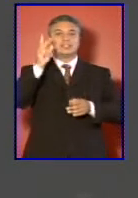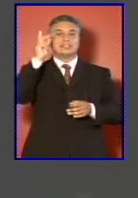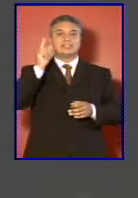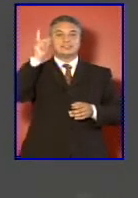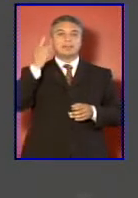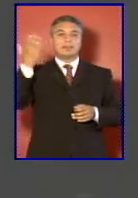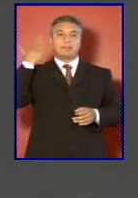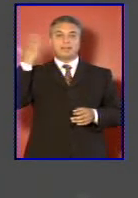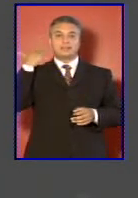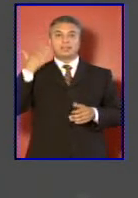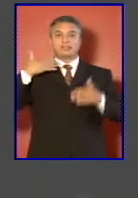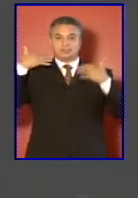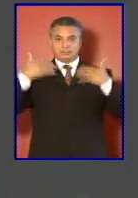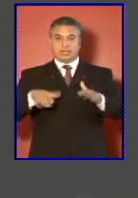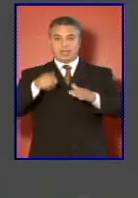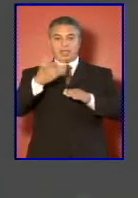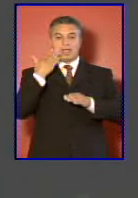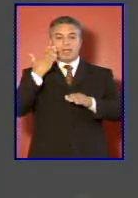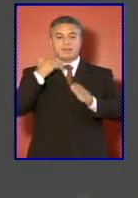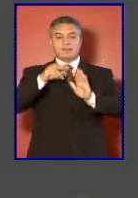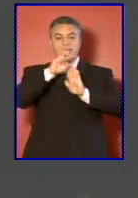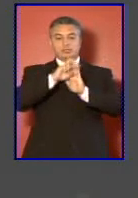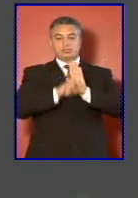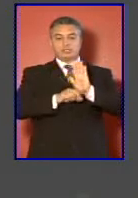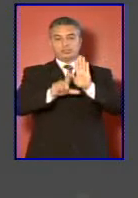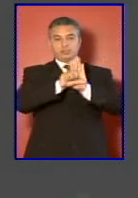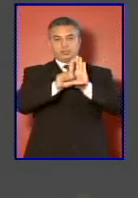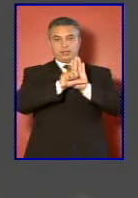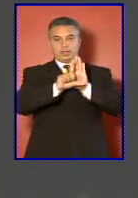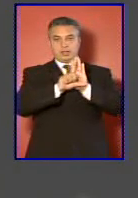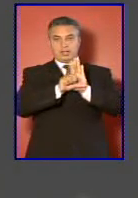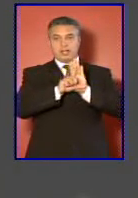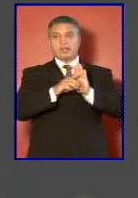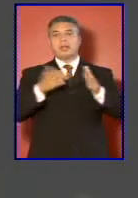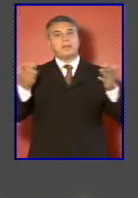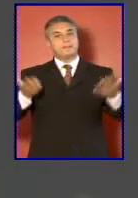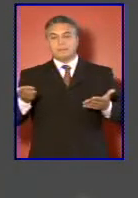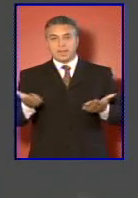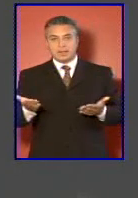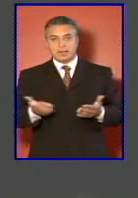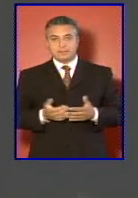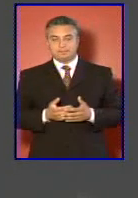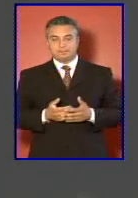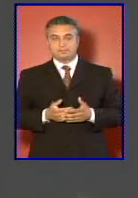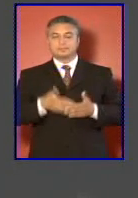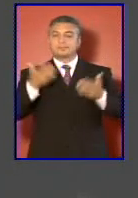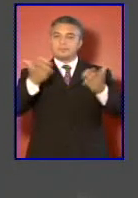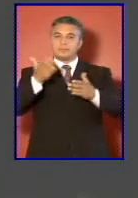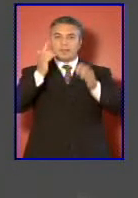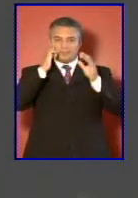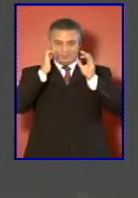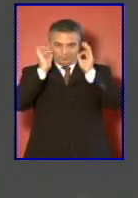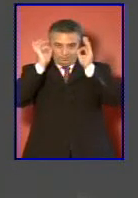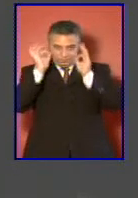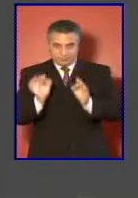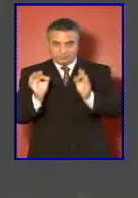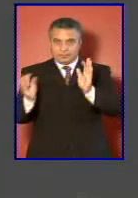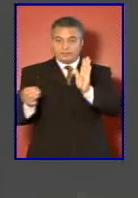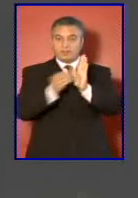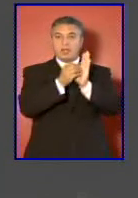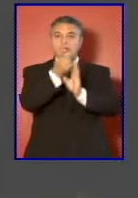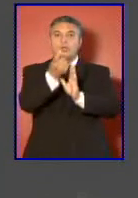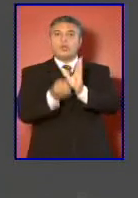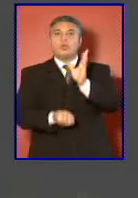los anteproyectos de ley para fijar una